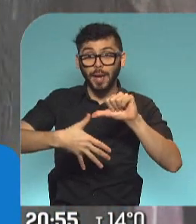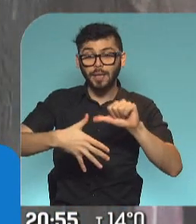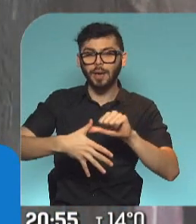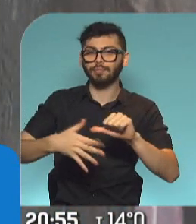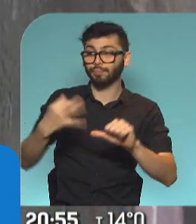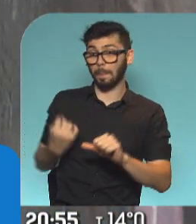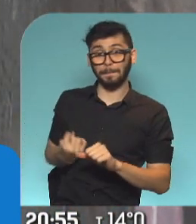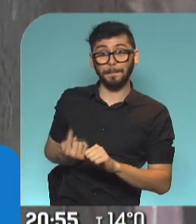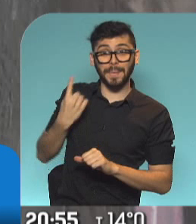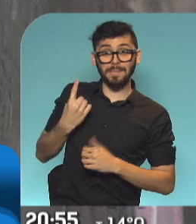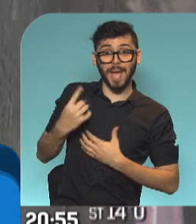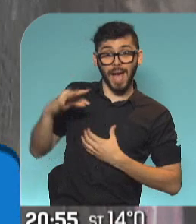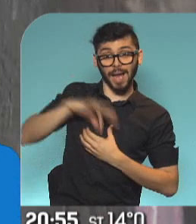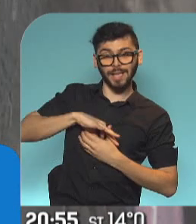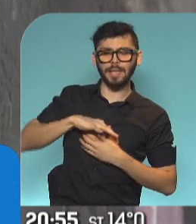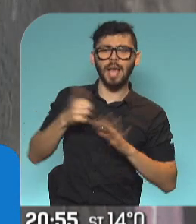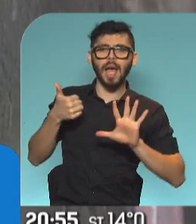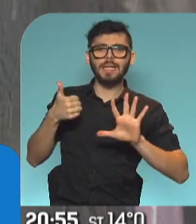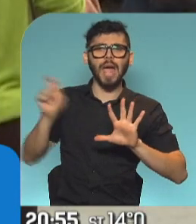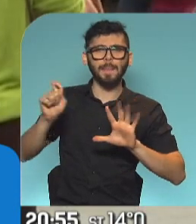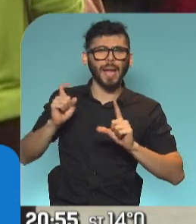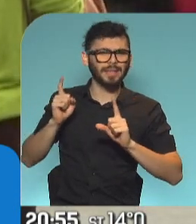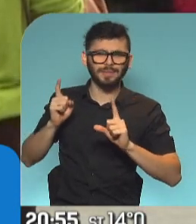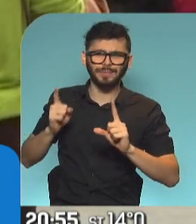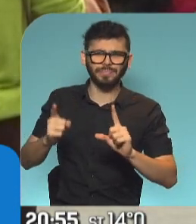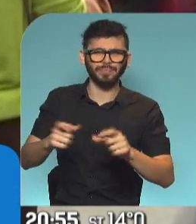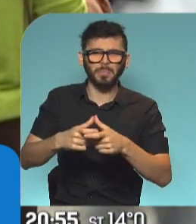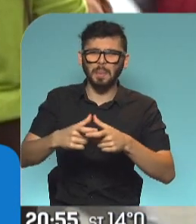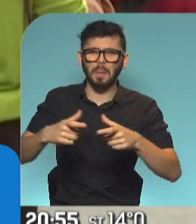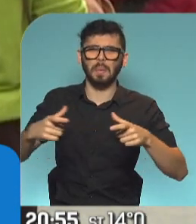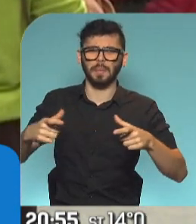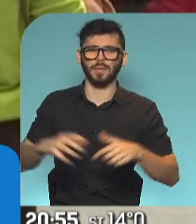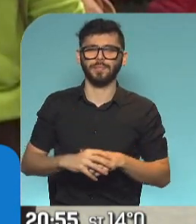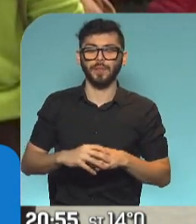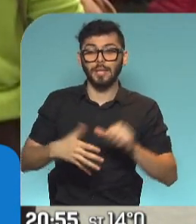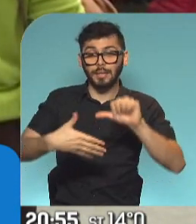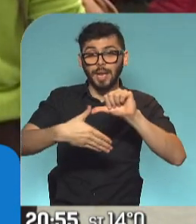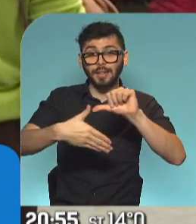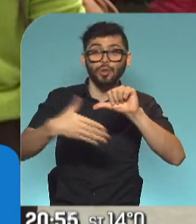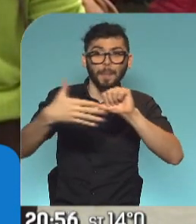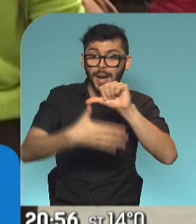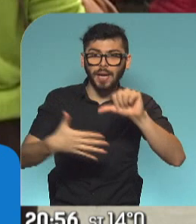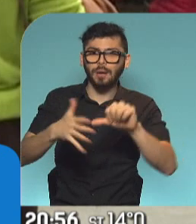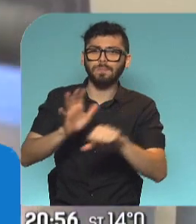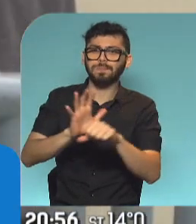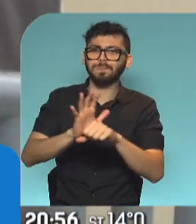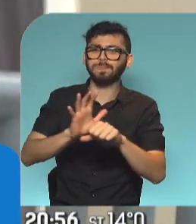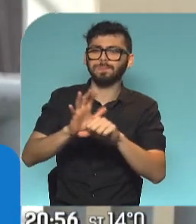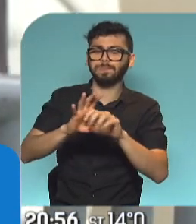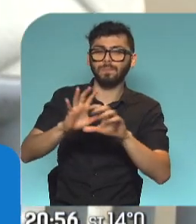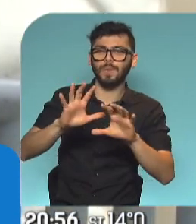y continúa siendo el epicentro mundial de la pandemia. La región tiene cerca del 55%